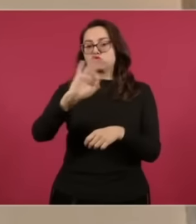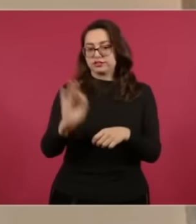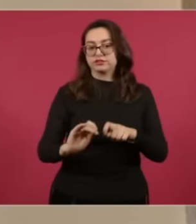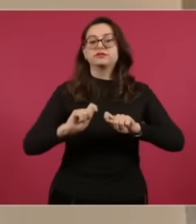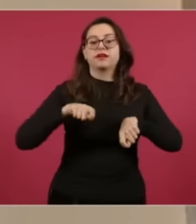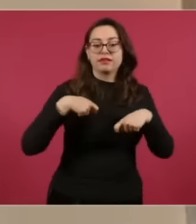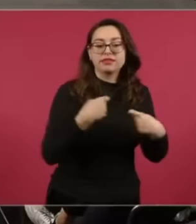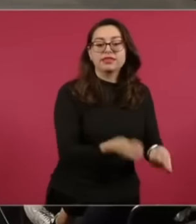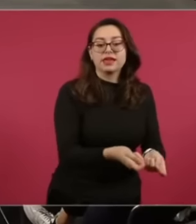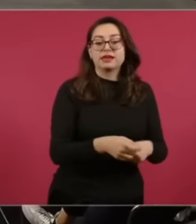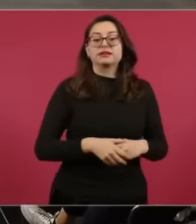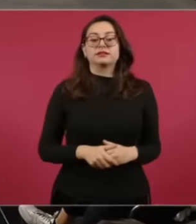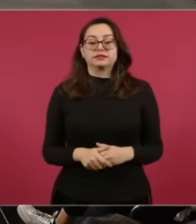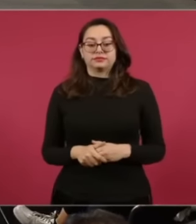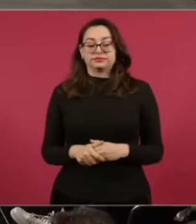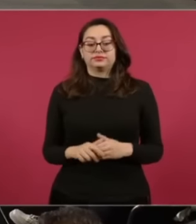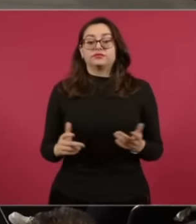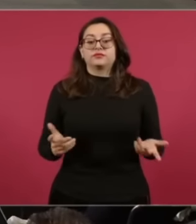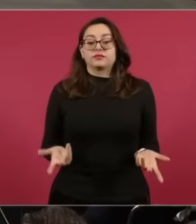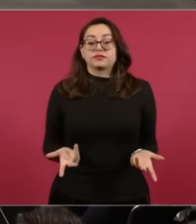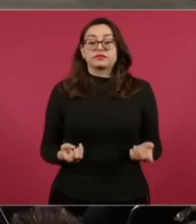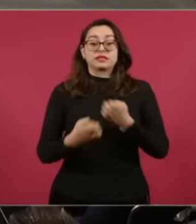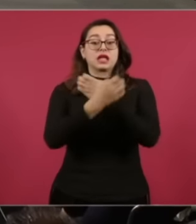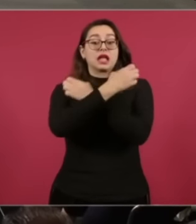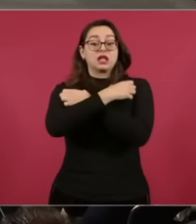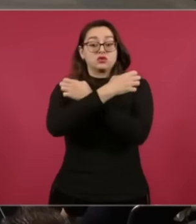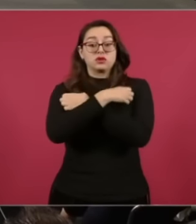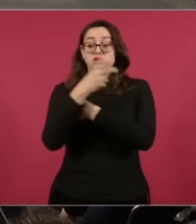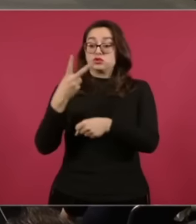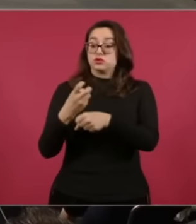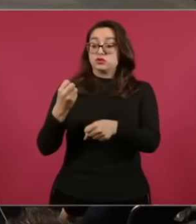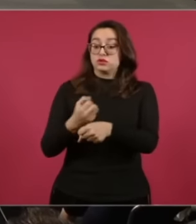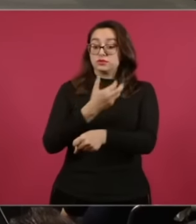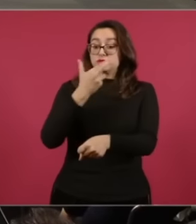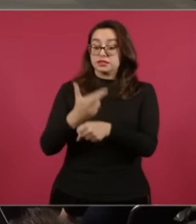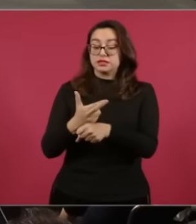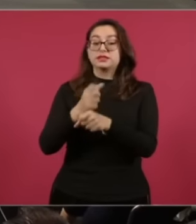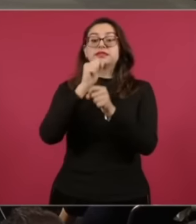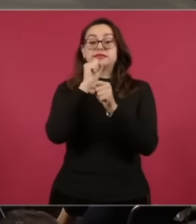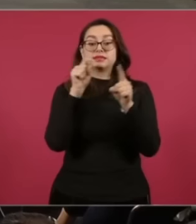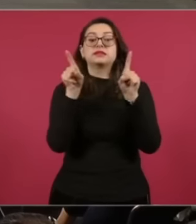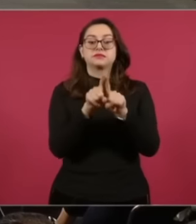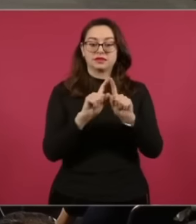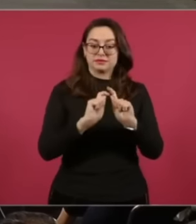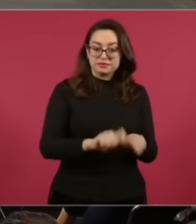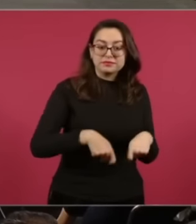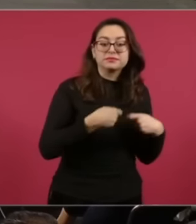El Subsistema De Educación Pero este Es